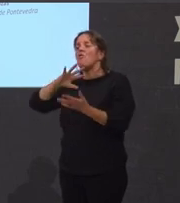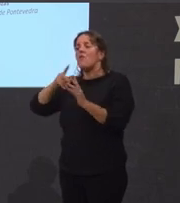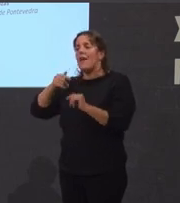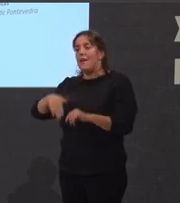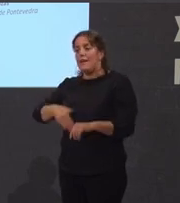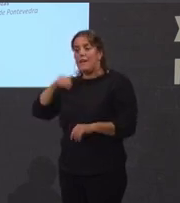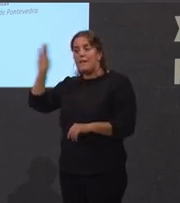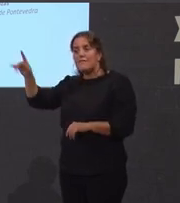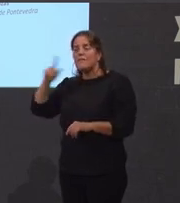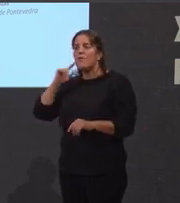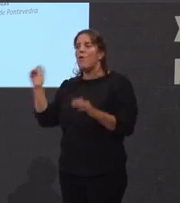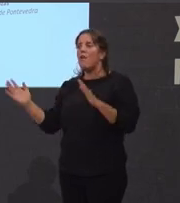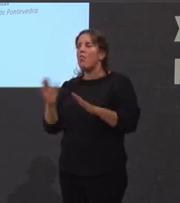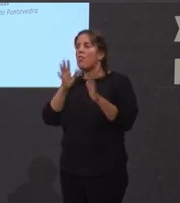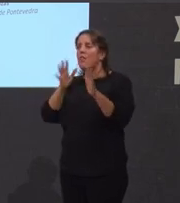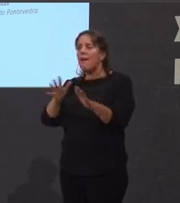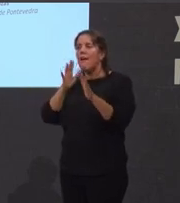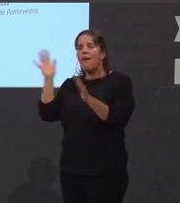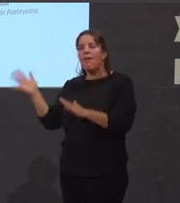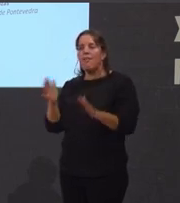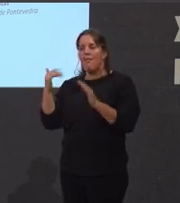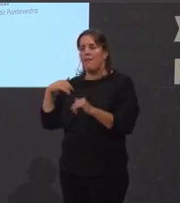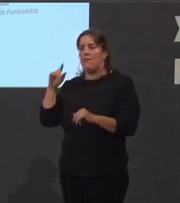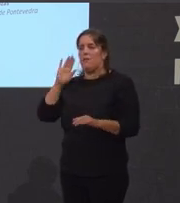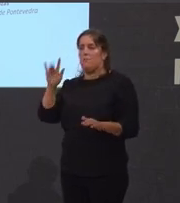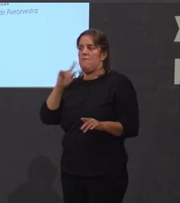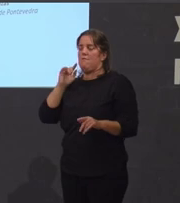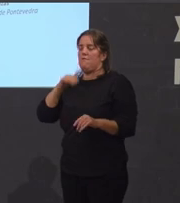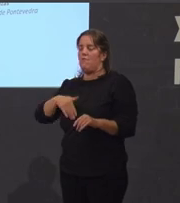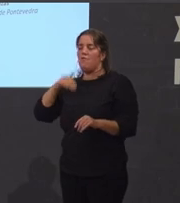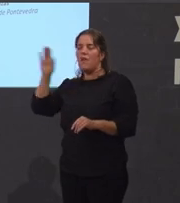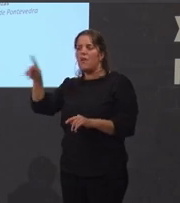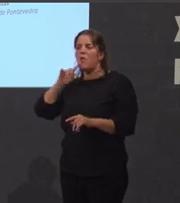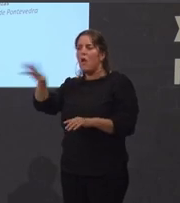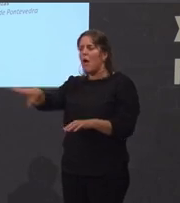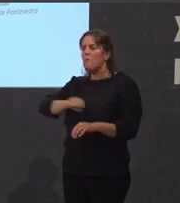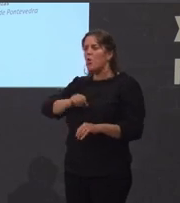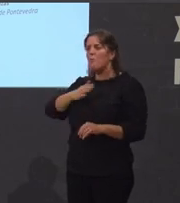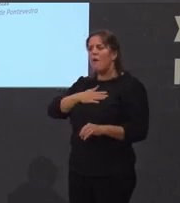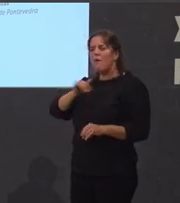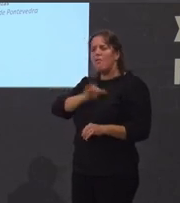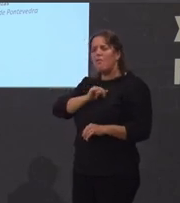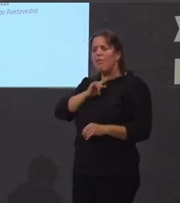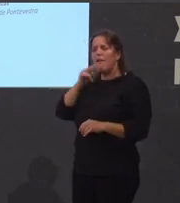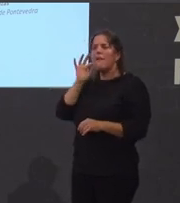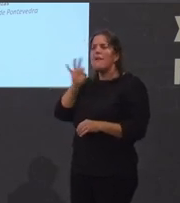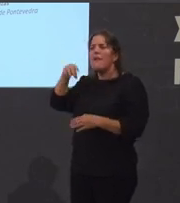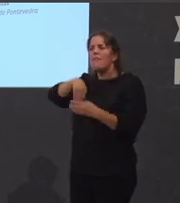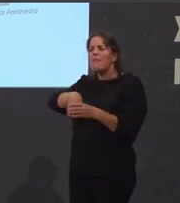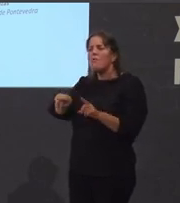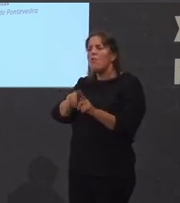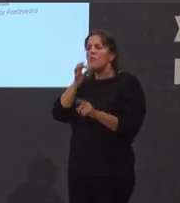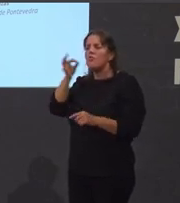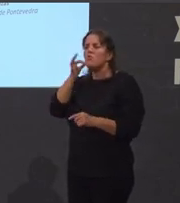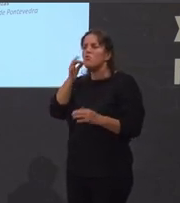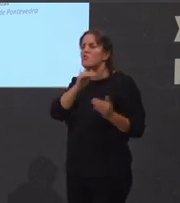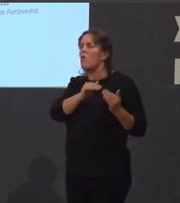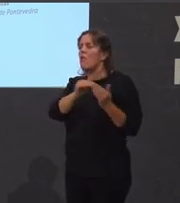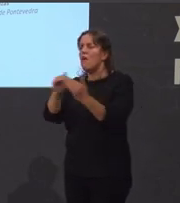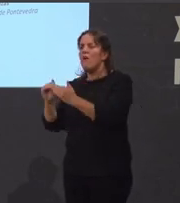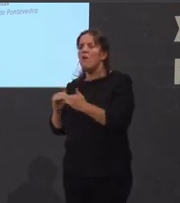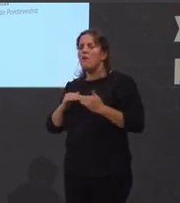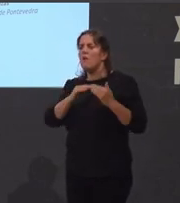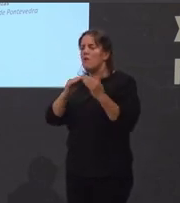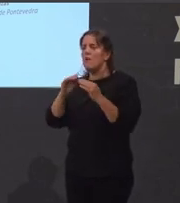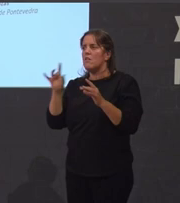décadas o regime de Franco apropiouse e da identidade galega dentro dun discurso comun buscando unha moxeneidade territorial